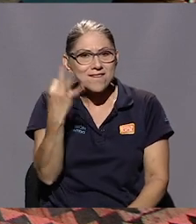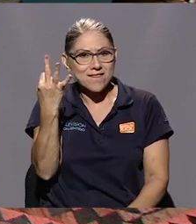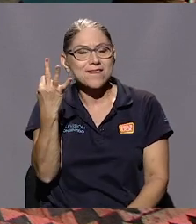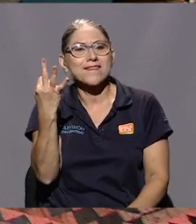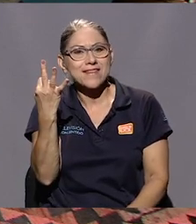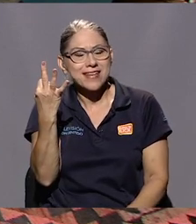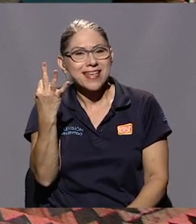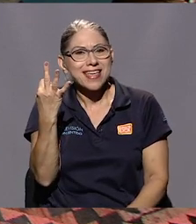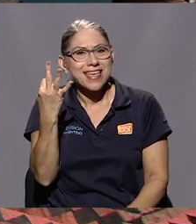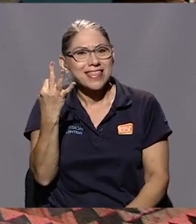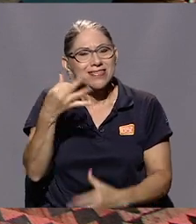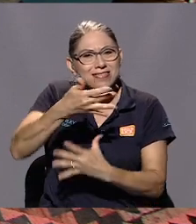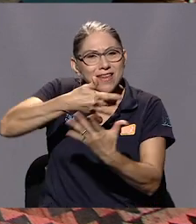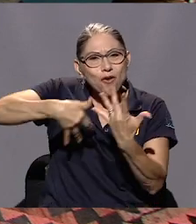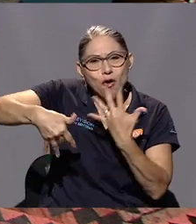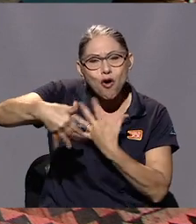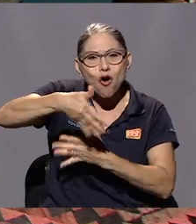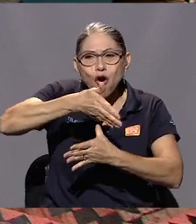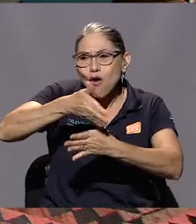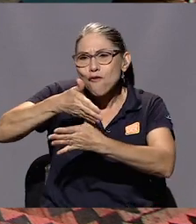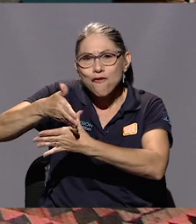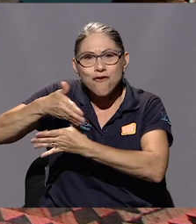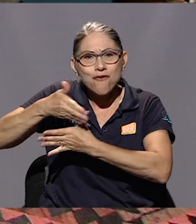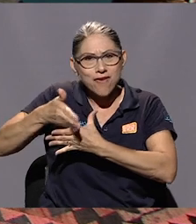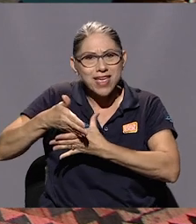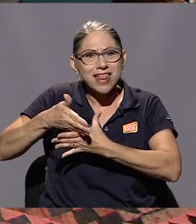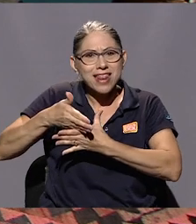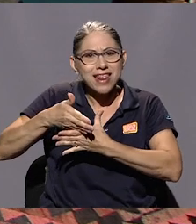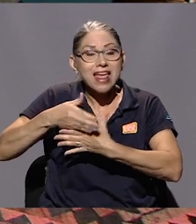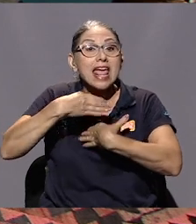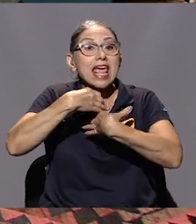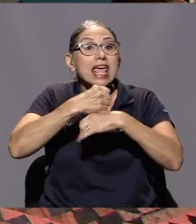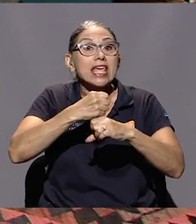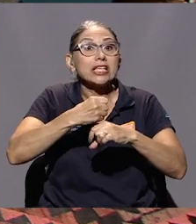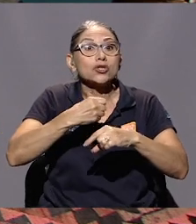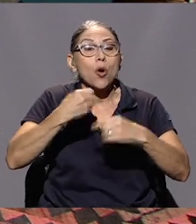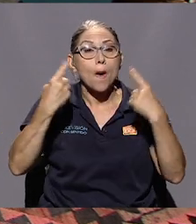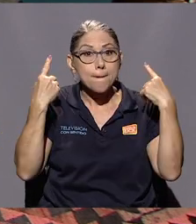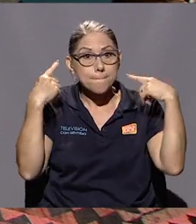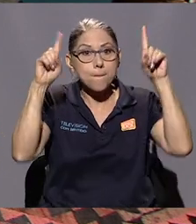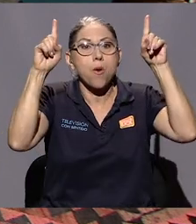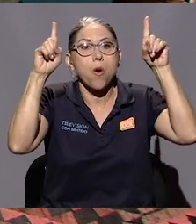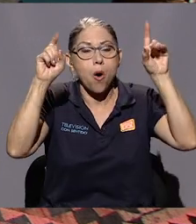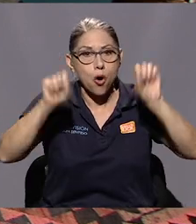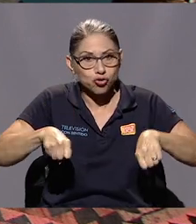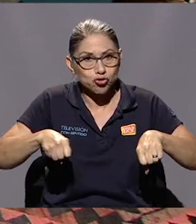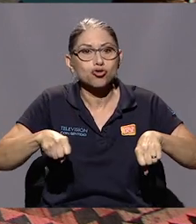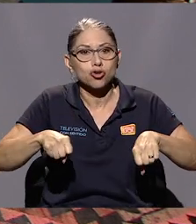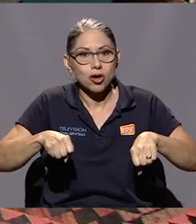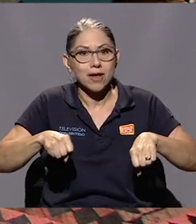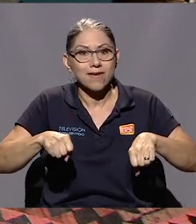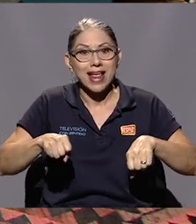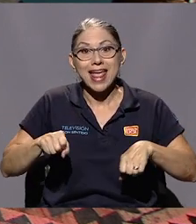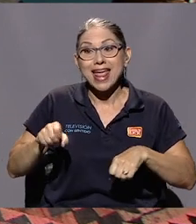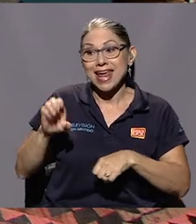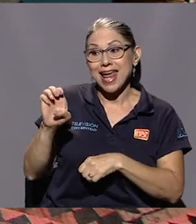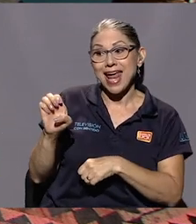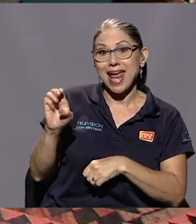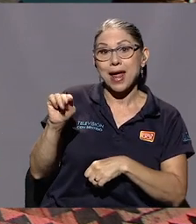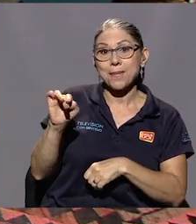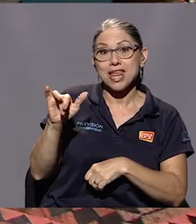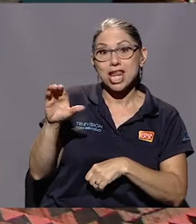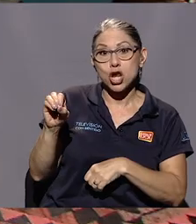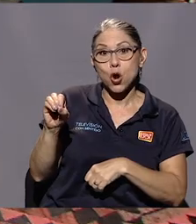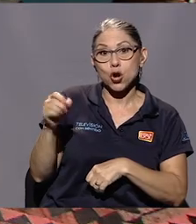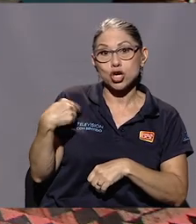de convivir es lo que hizo posible que